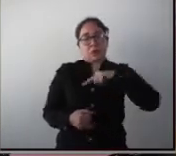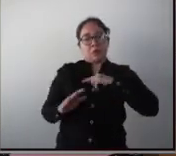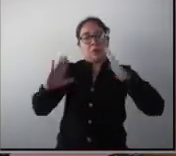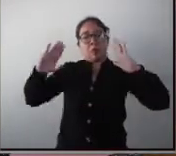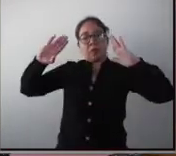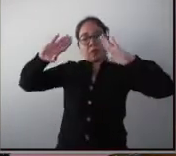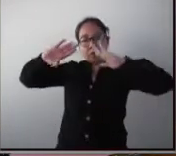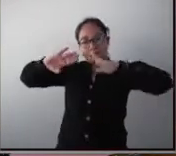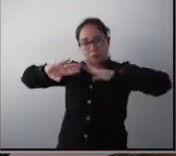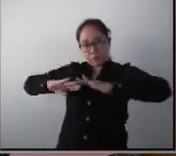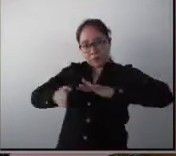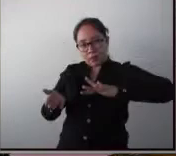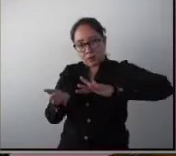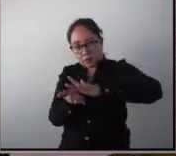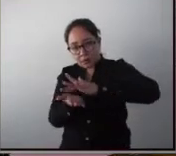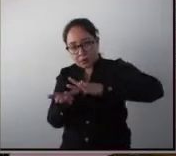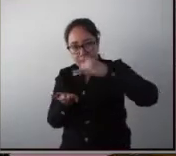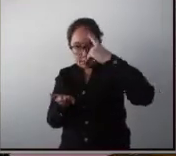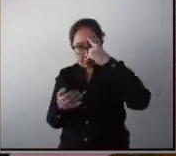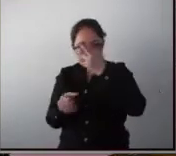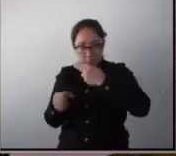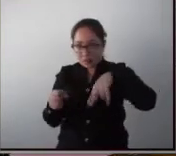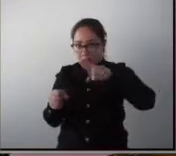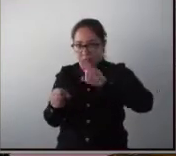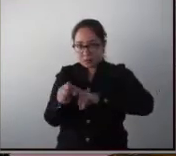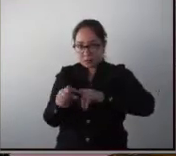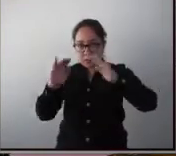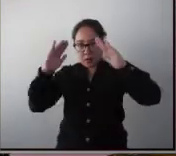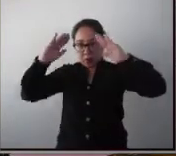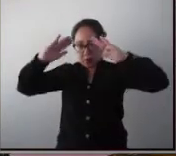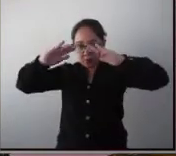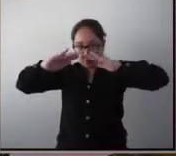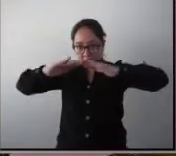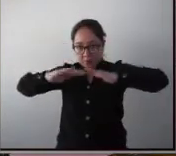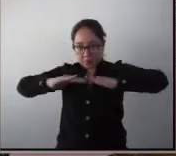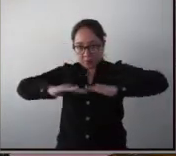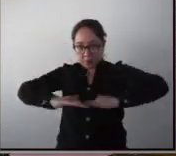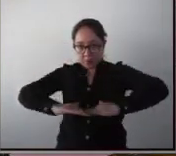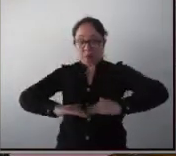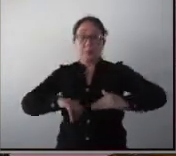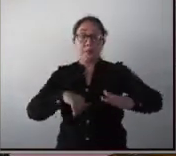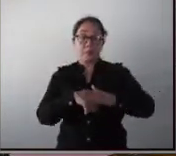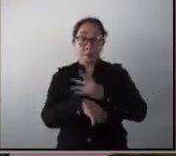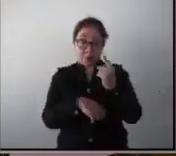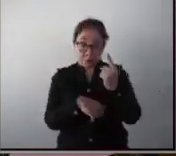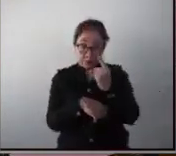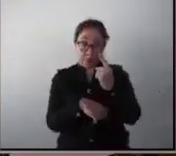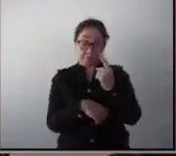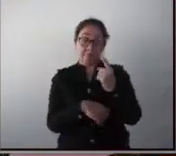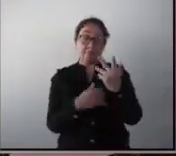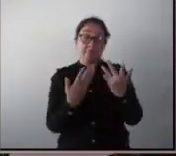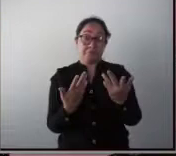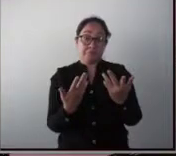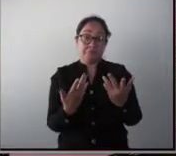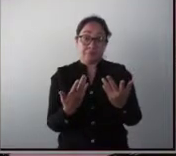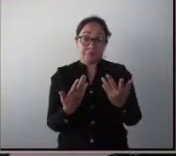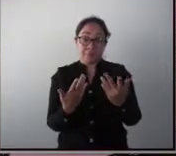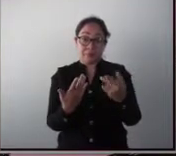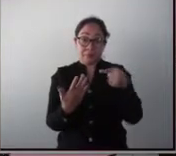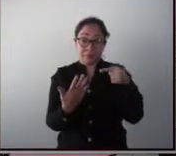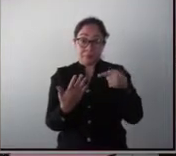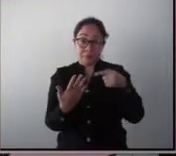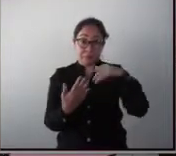a niveles normales esa frecuencia cardíaca. Porque a la larga, sí, bueno, en el estado